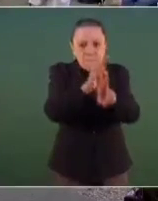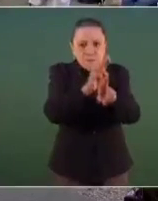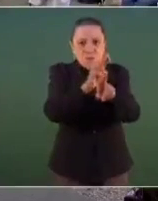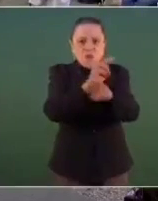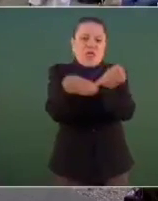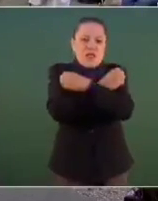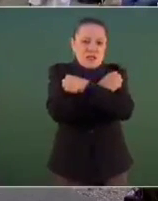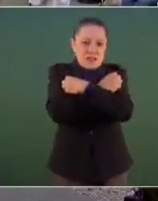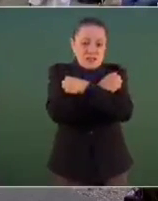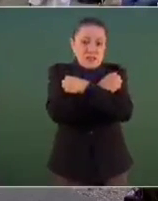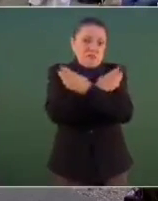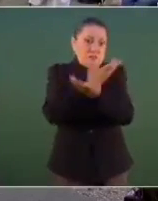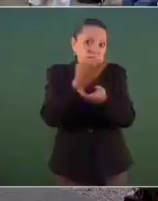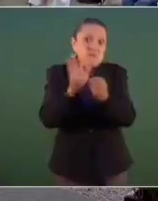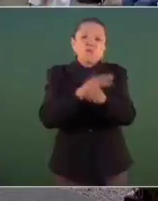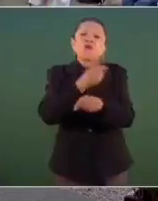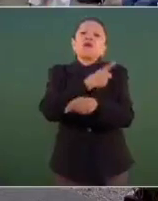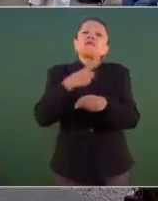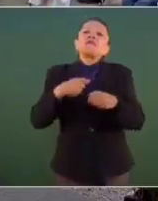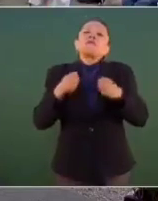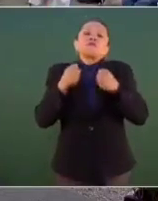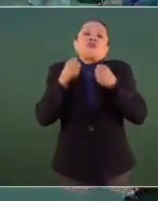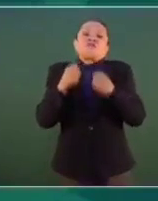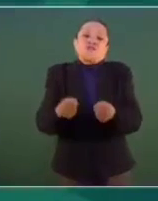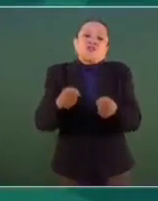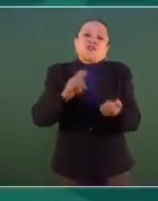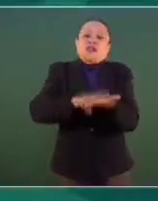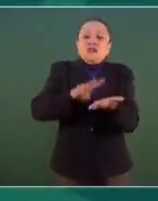fortalecer los valores